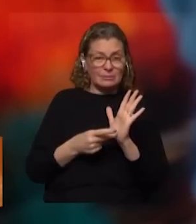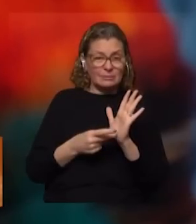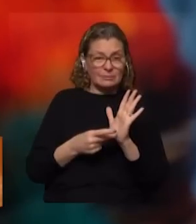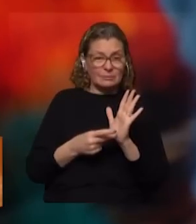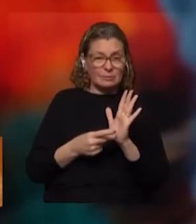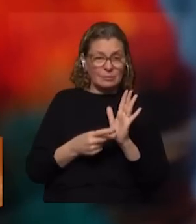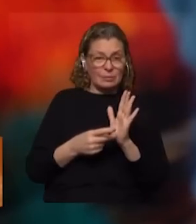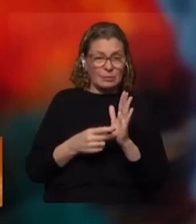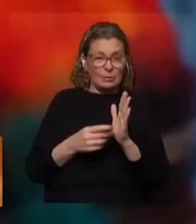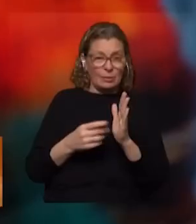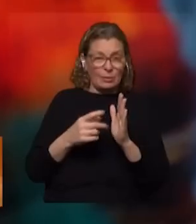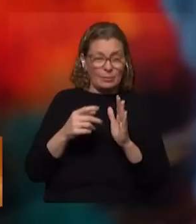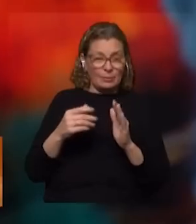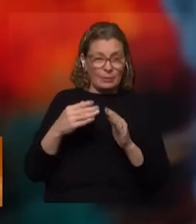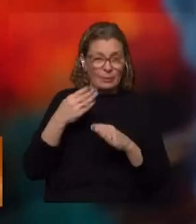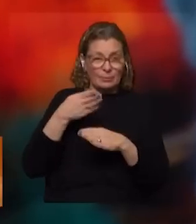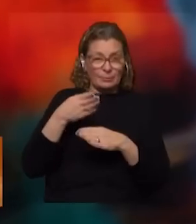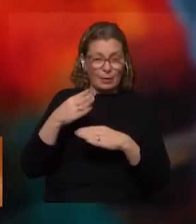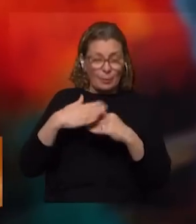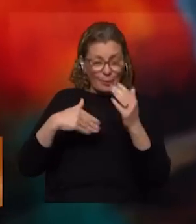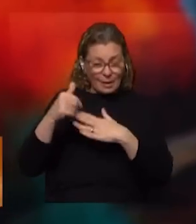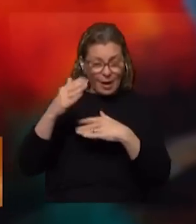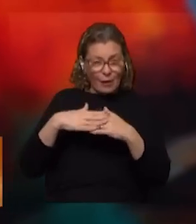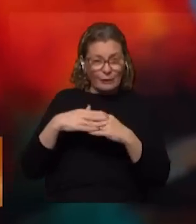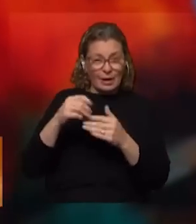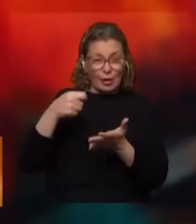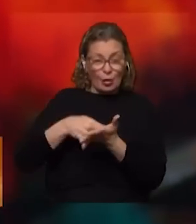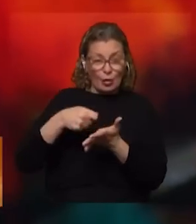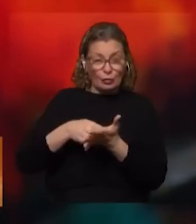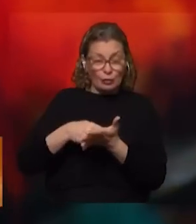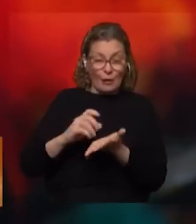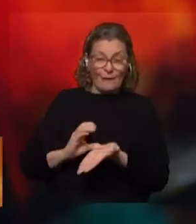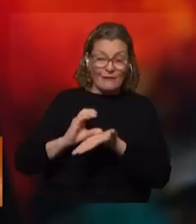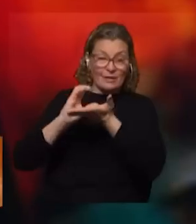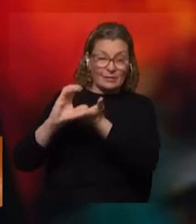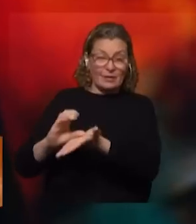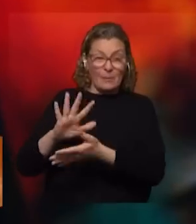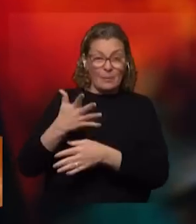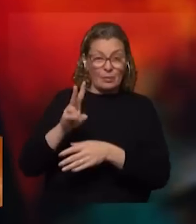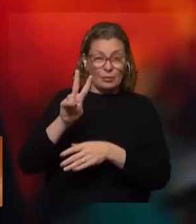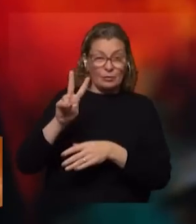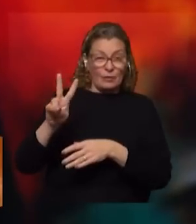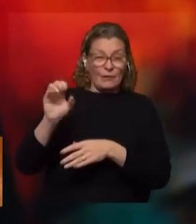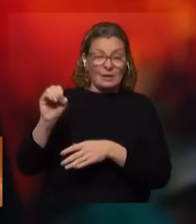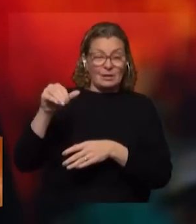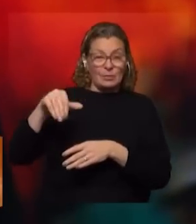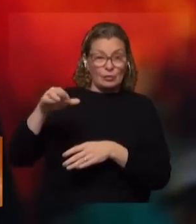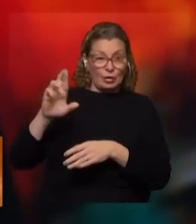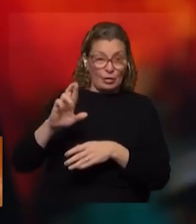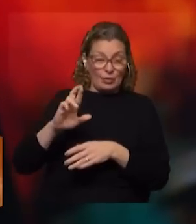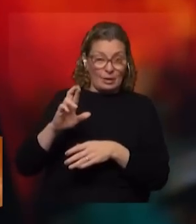una obra, aquí se concurren varios factores, una obra que el costo real de la inversión física ronda los 220 millones de dólares,